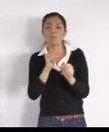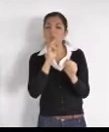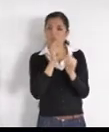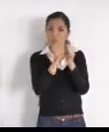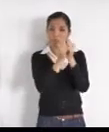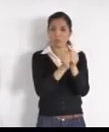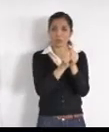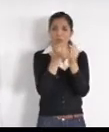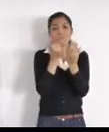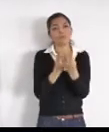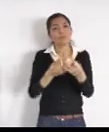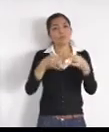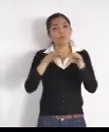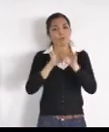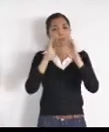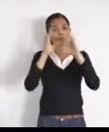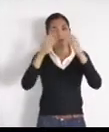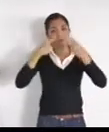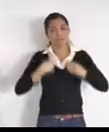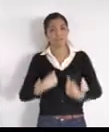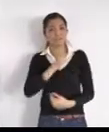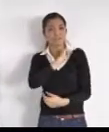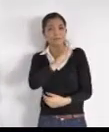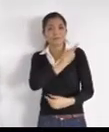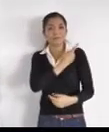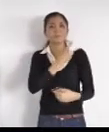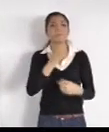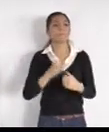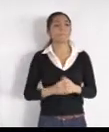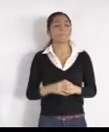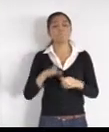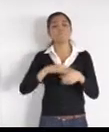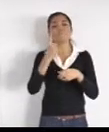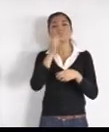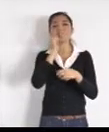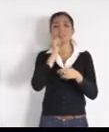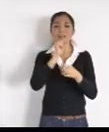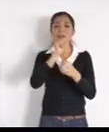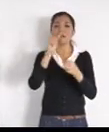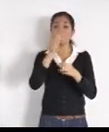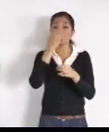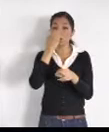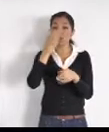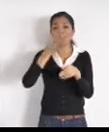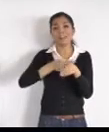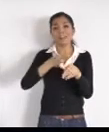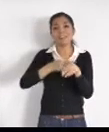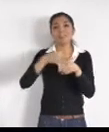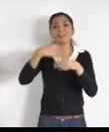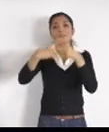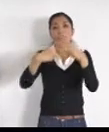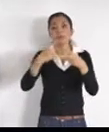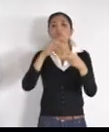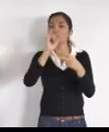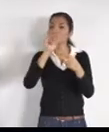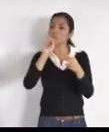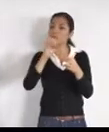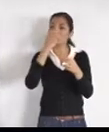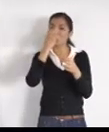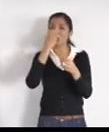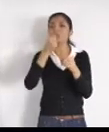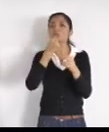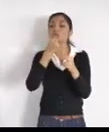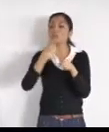se hace la recomendación y que además ya está también avalado por la Secretaría de Educación. Con eso iniciamos la agenda de